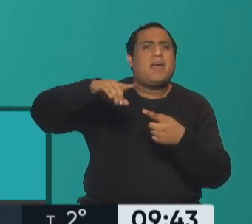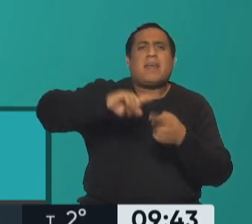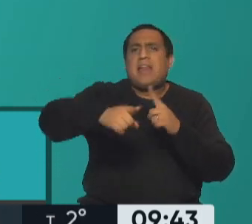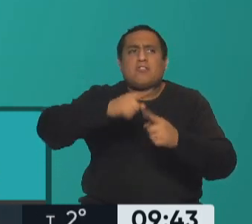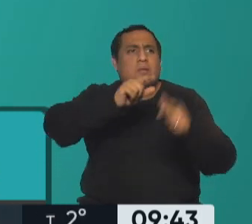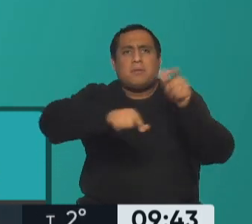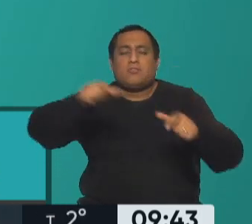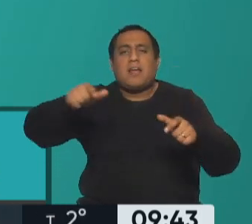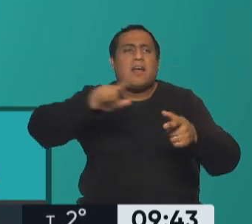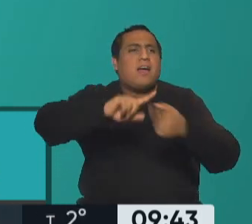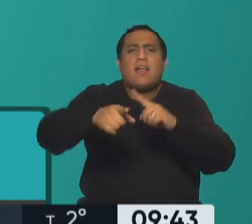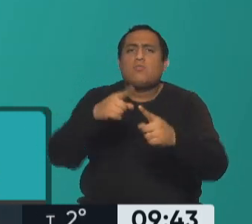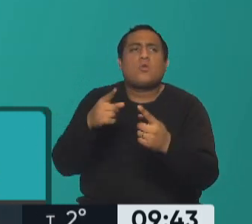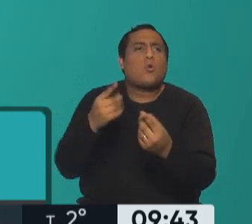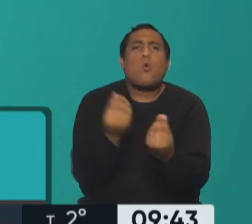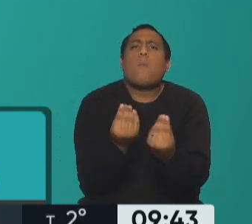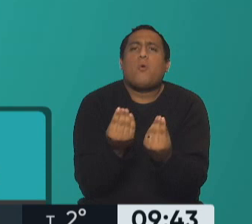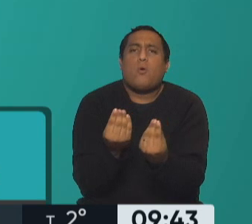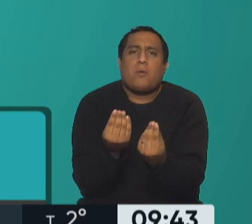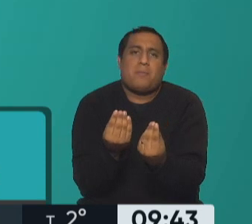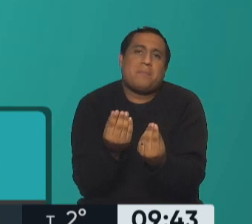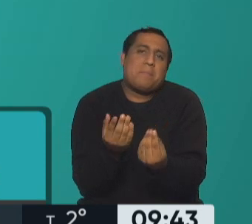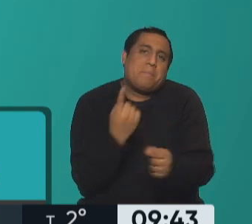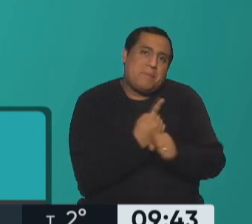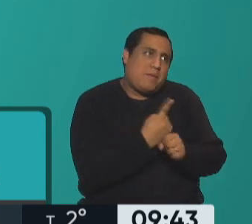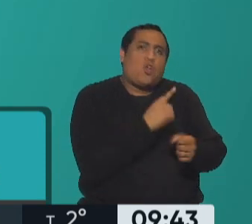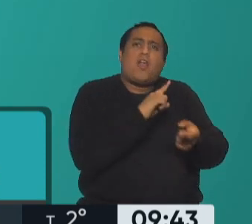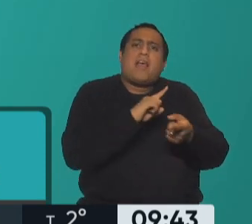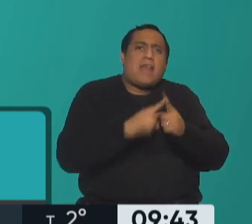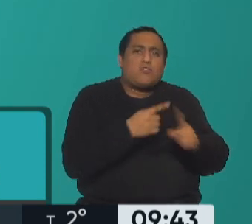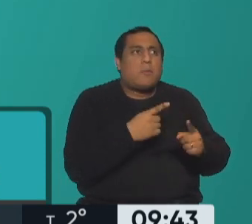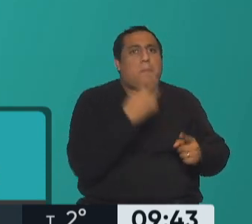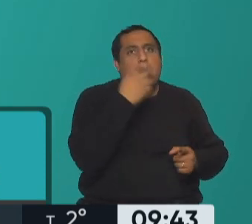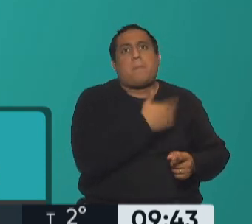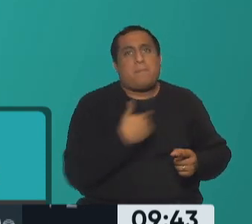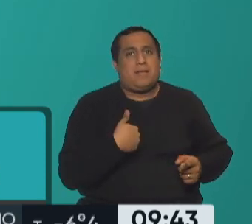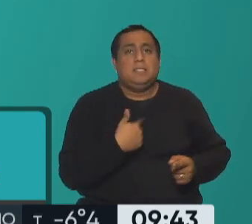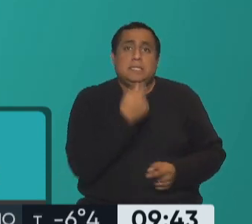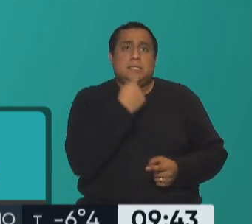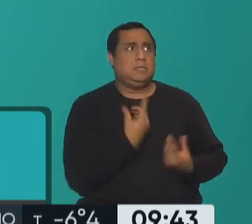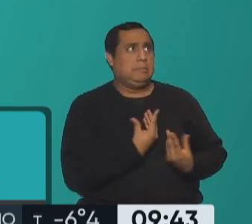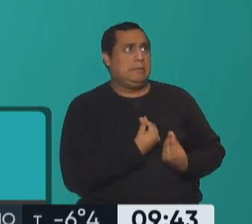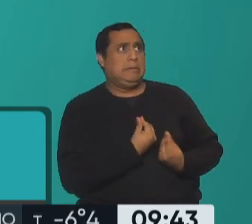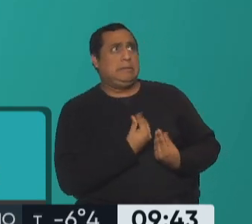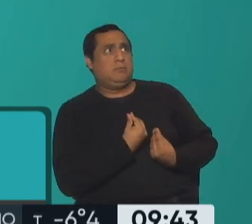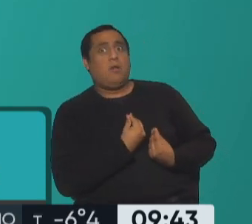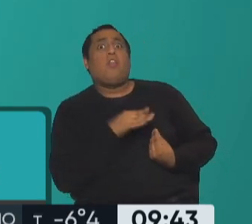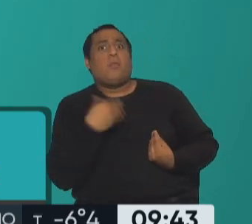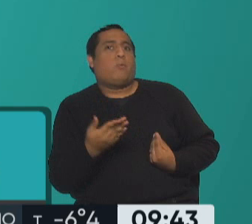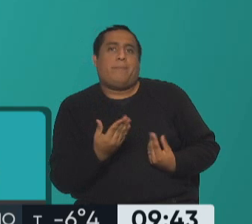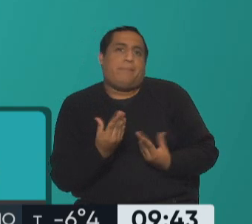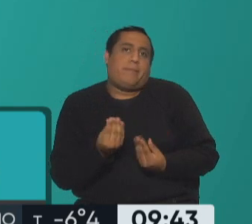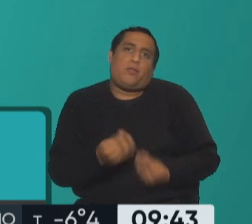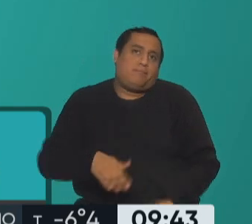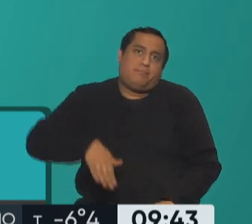aprende a relacionarse en sus vínculos primarios con su papá y con su mamá. Si tengo miedo en mi casa, me va a parecer normal tener miedo y voy a